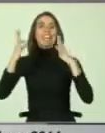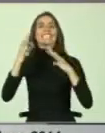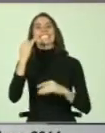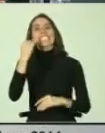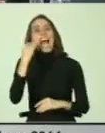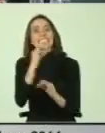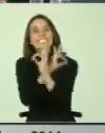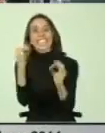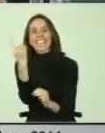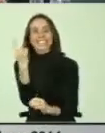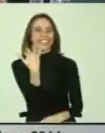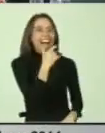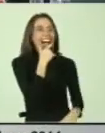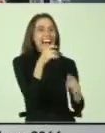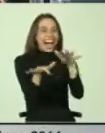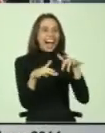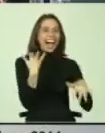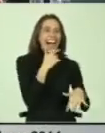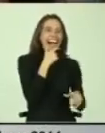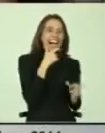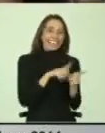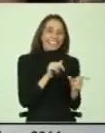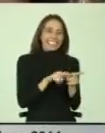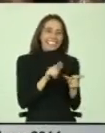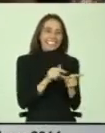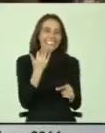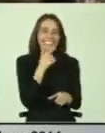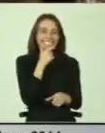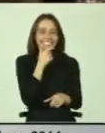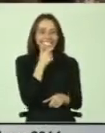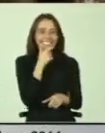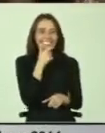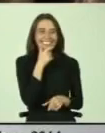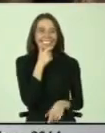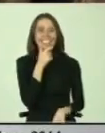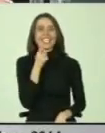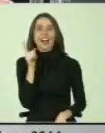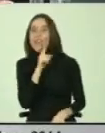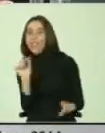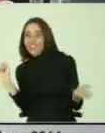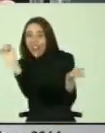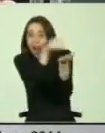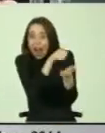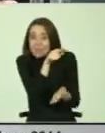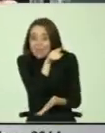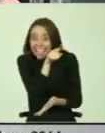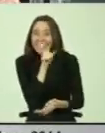para tirar el último golpe del día.